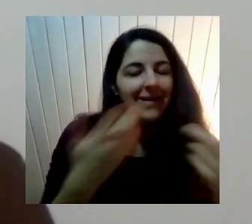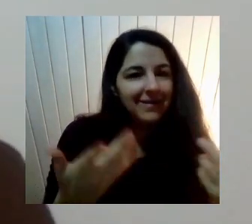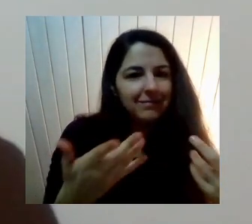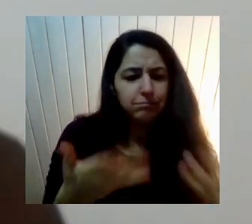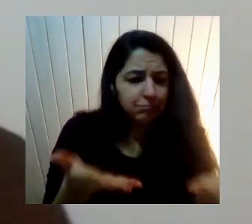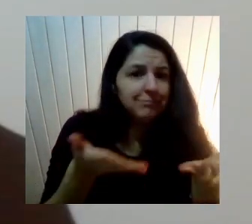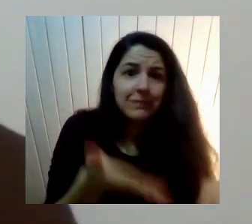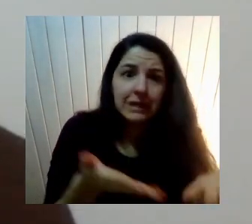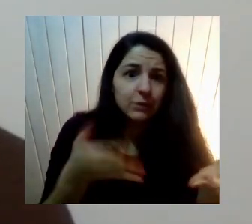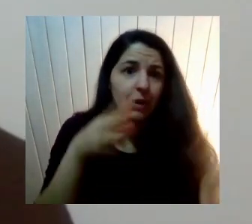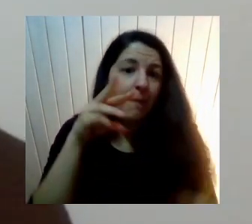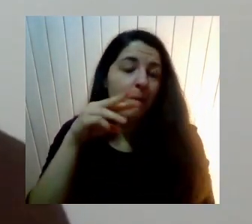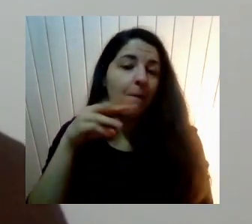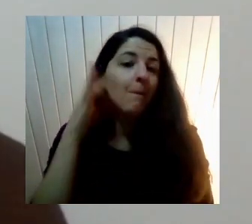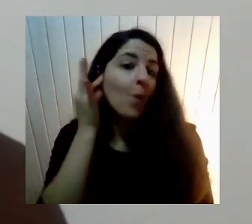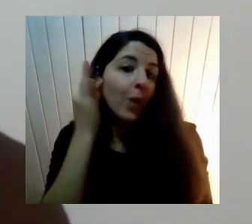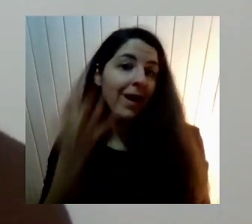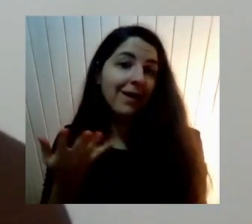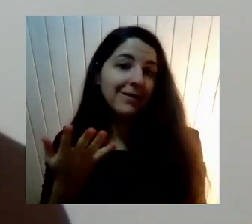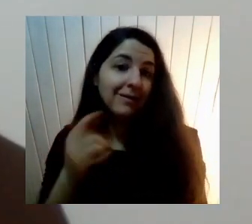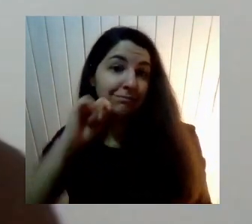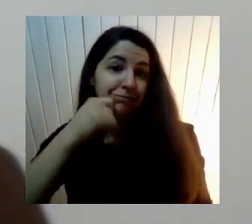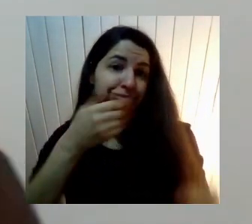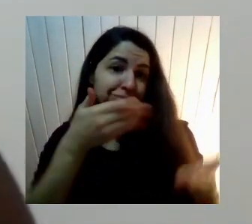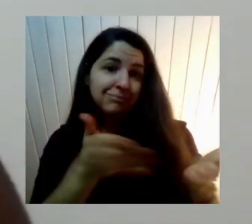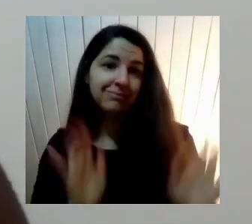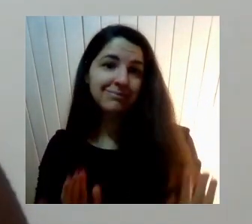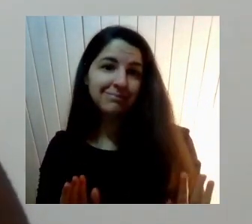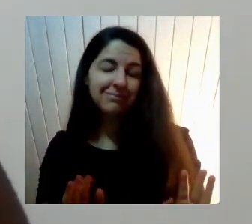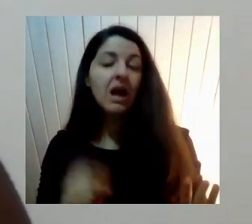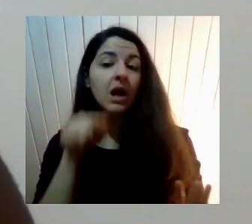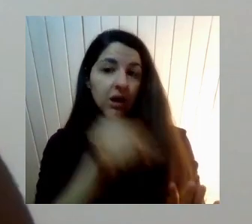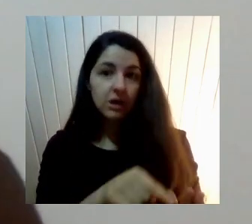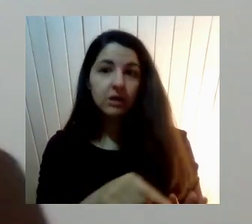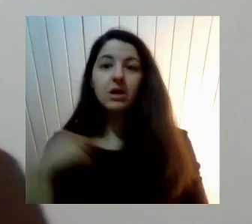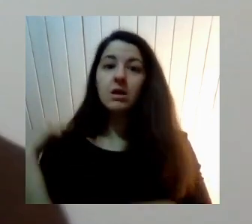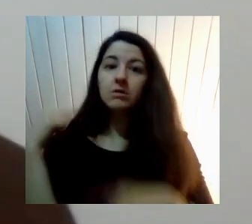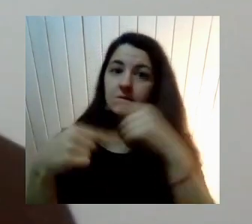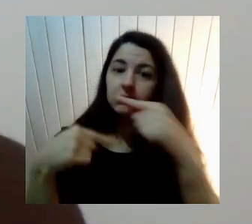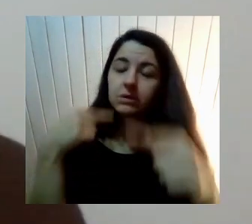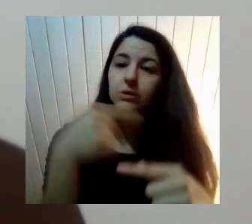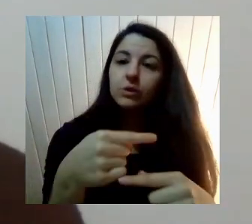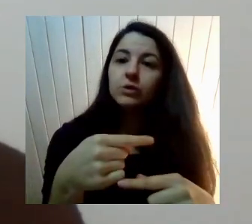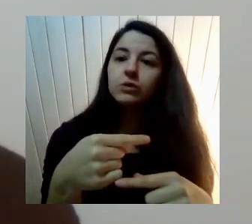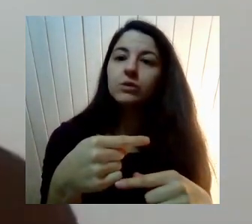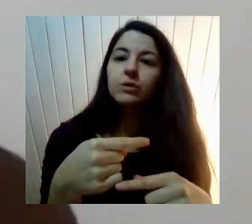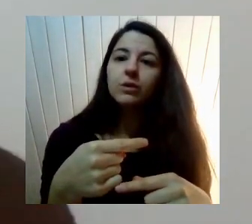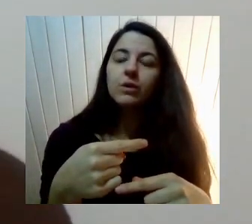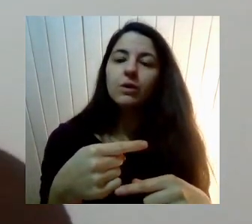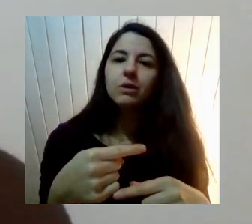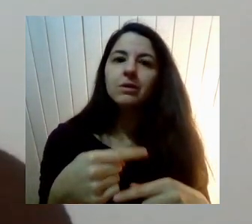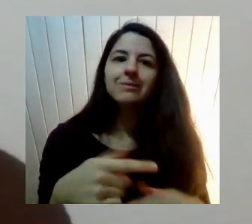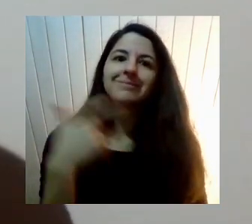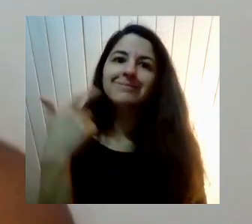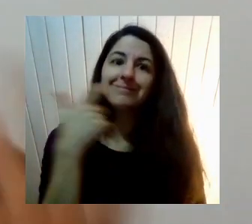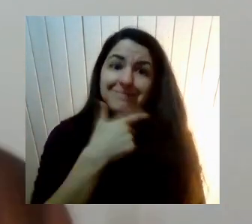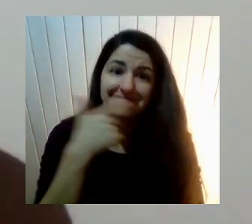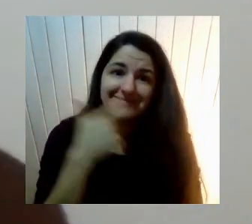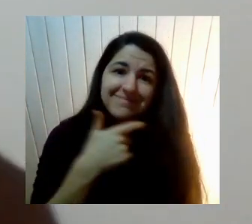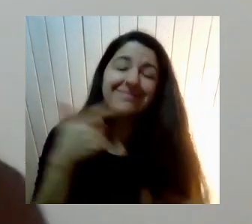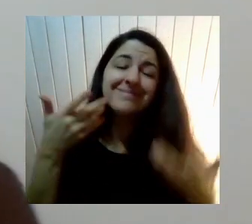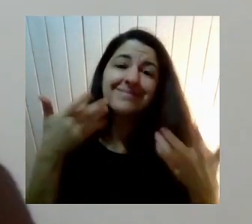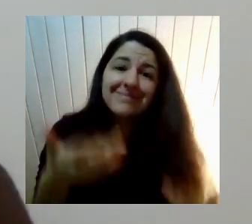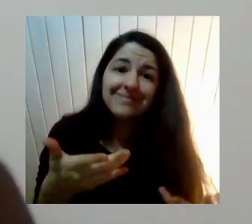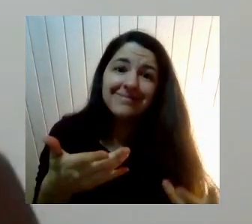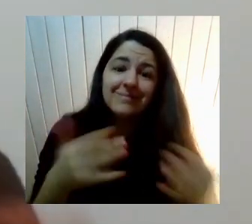mujer Y ese comportamiento Hasta ese momento Por supuesto También no solo Era divisorio Entre estereotipos De lo que es ser Hombre y